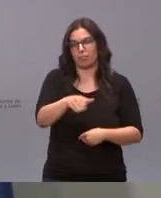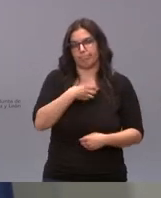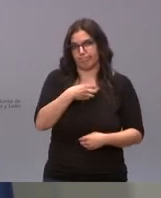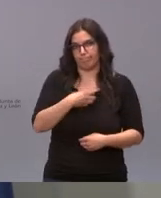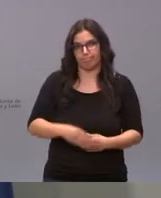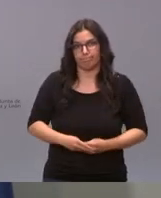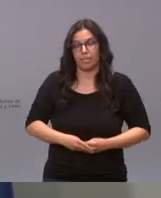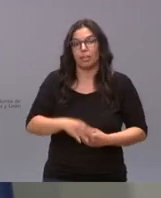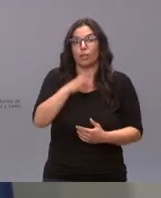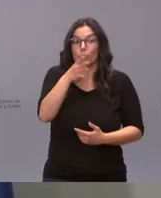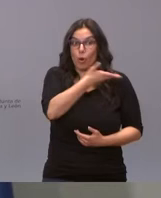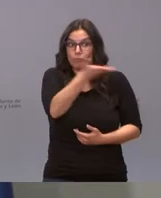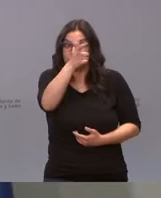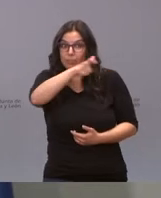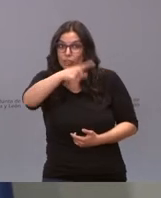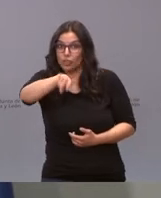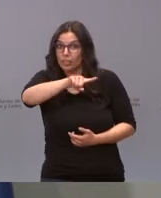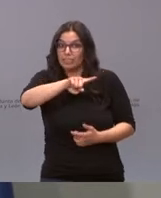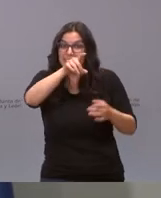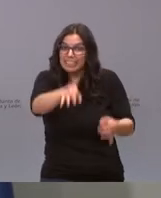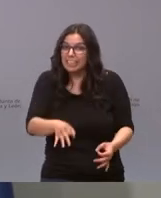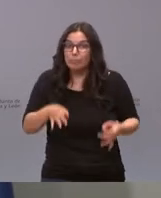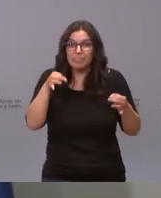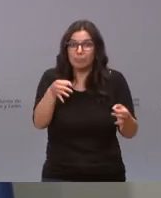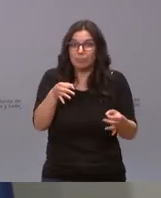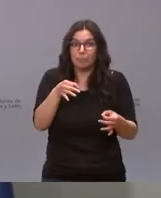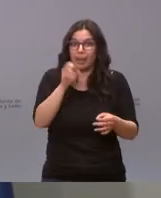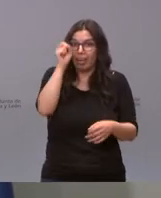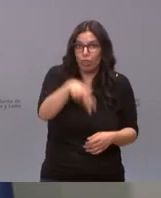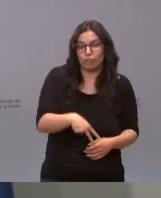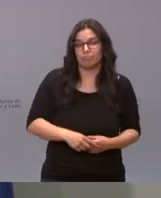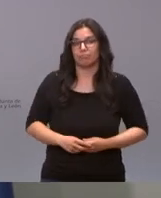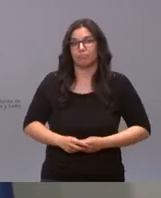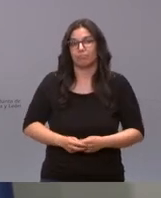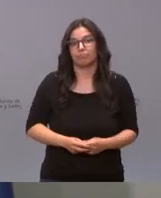porque los votantes siempre aciertan siempre